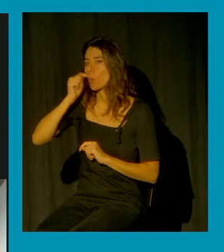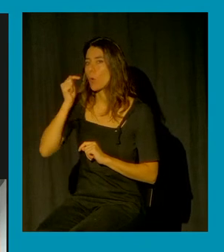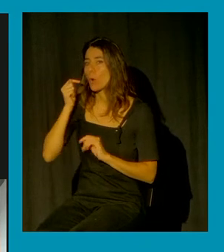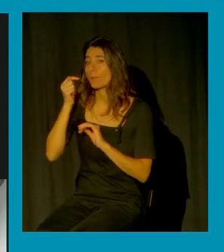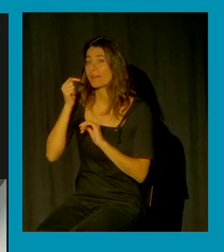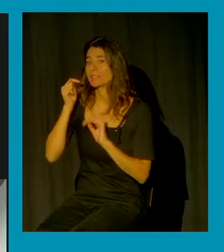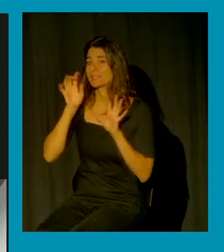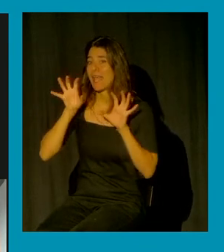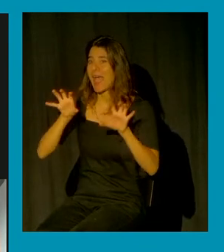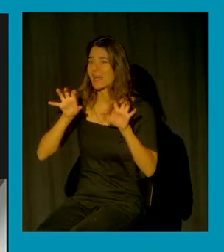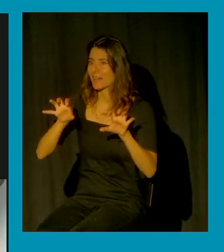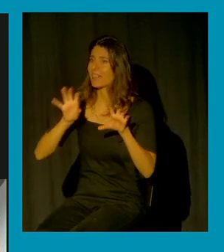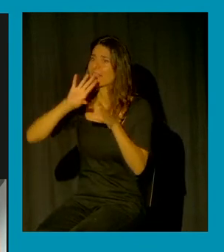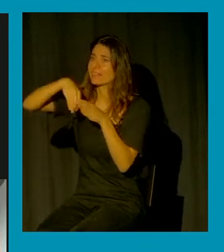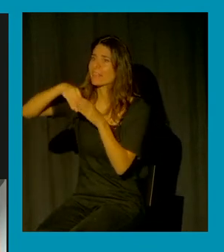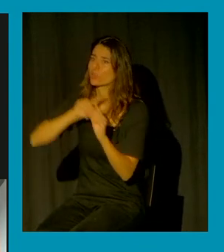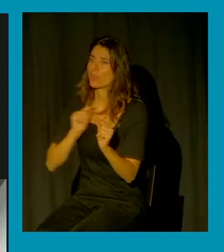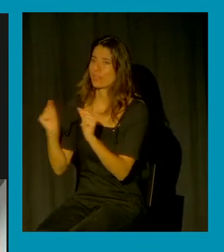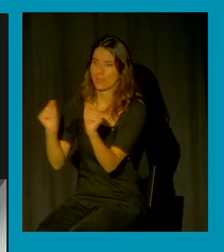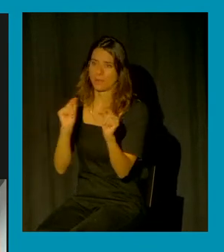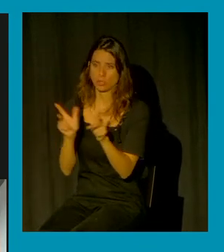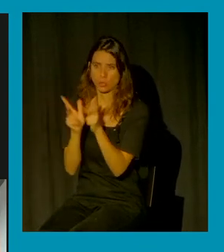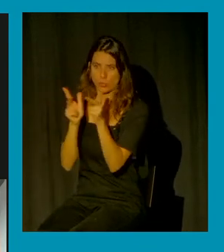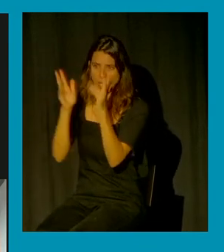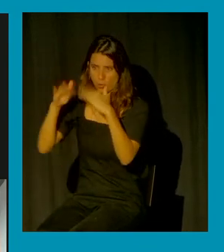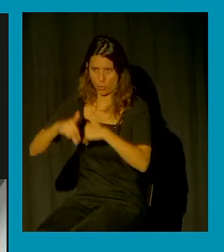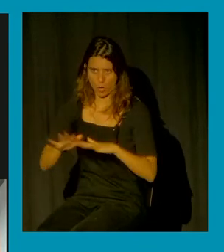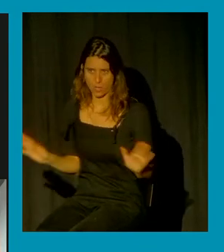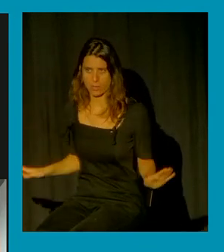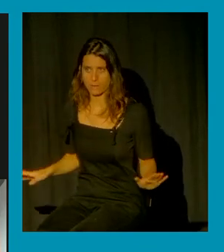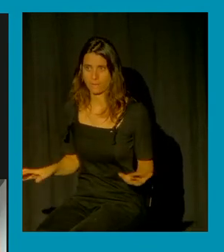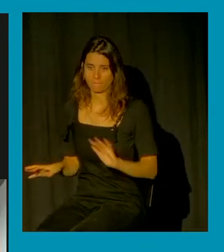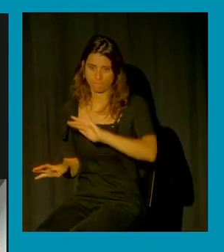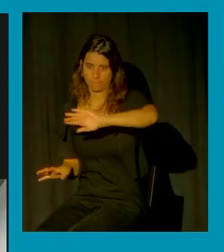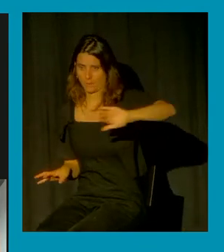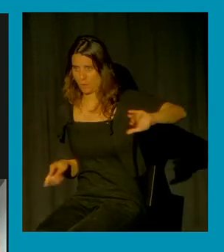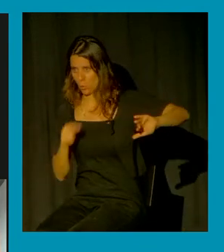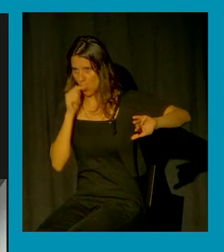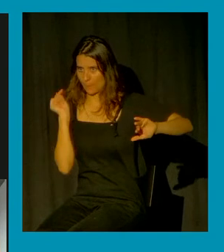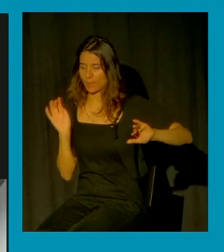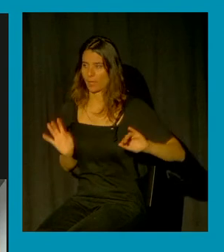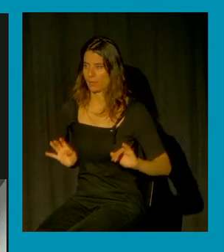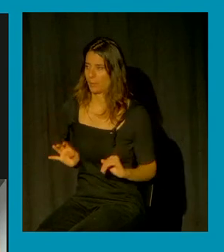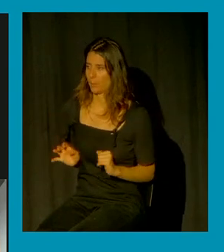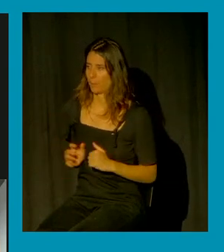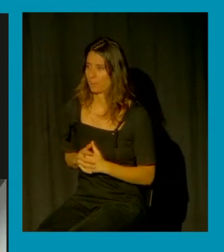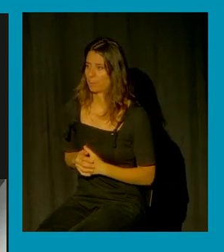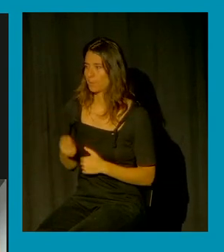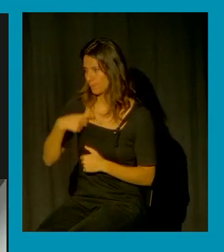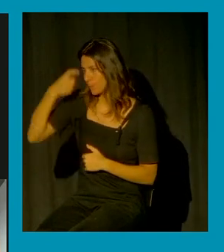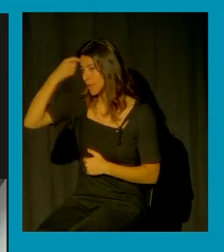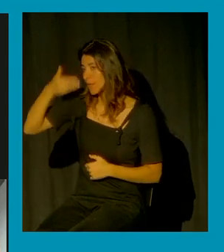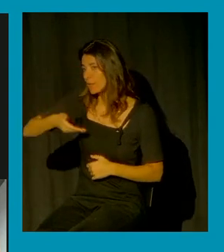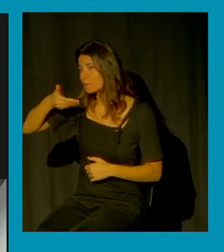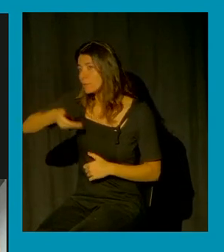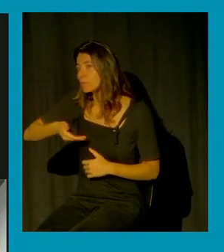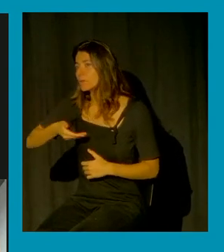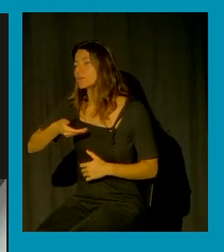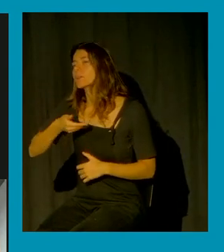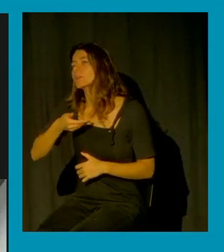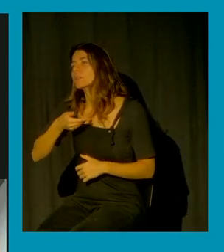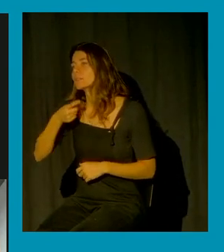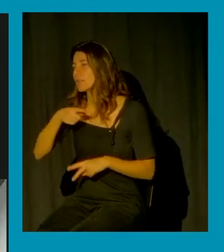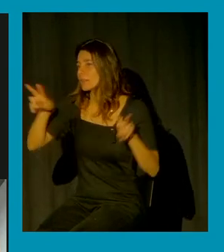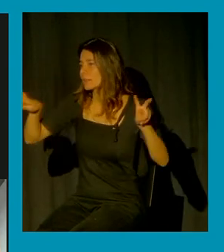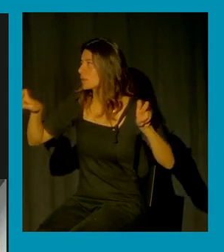excepcionalidad y nos separamos del hombre ¿no? me parecía importante poner este